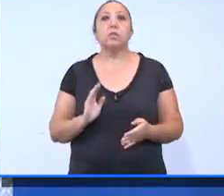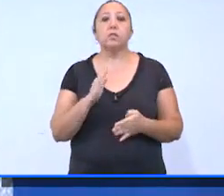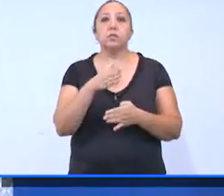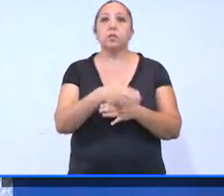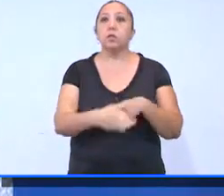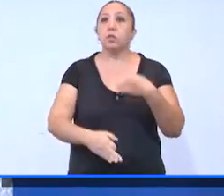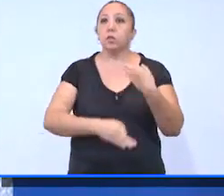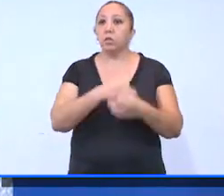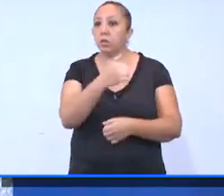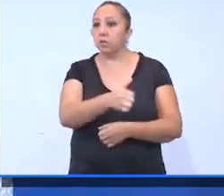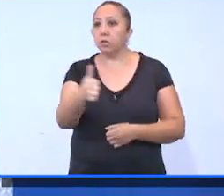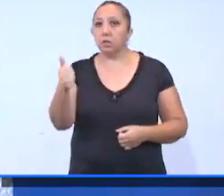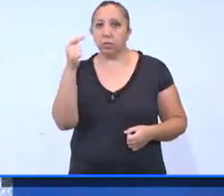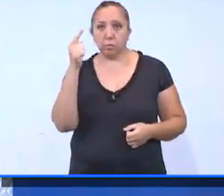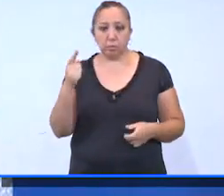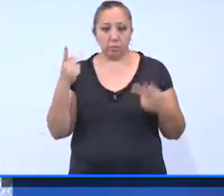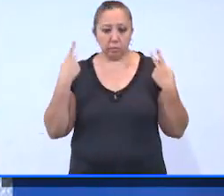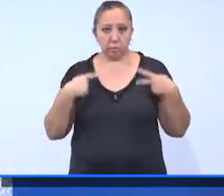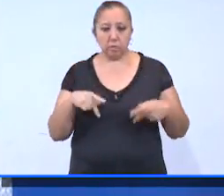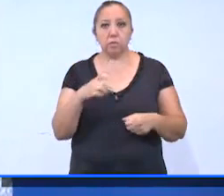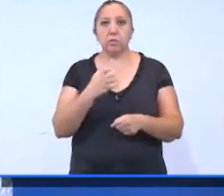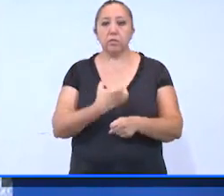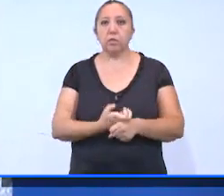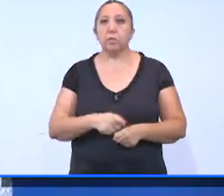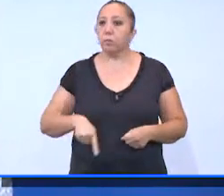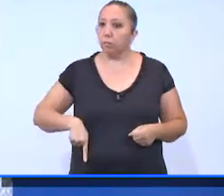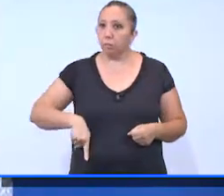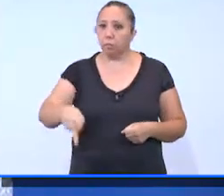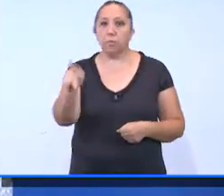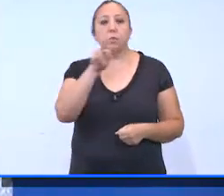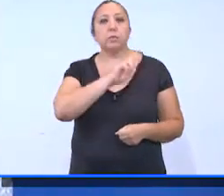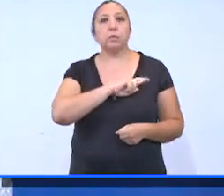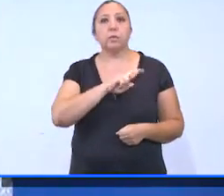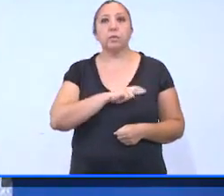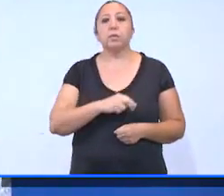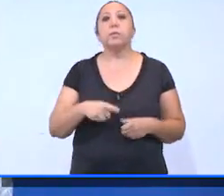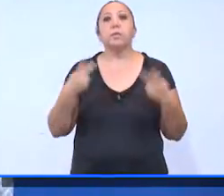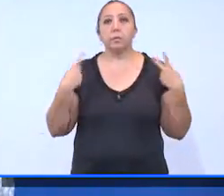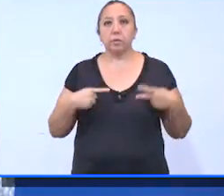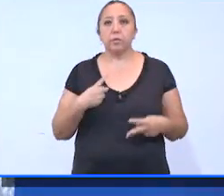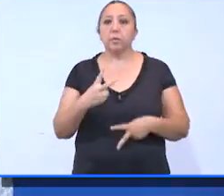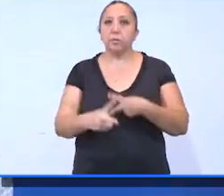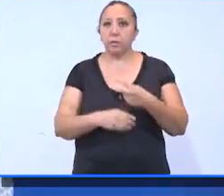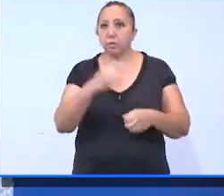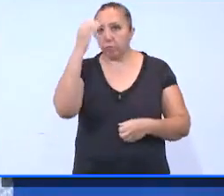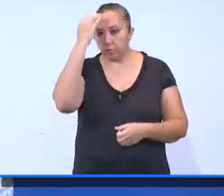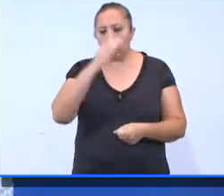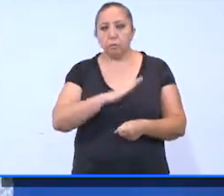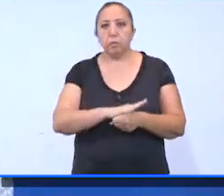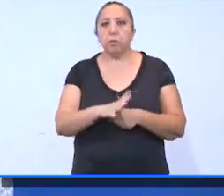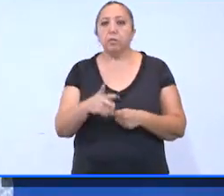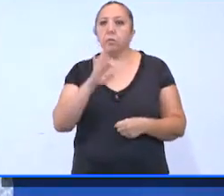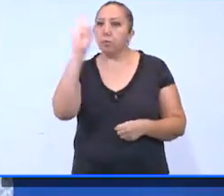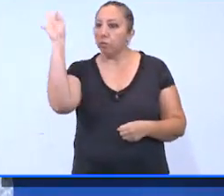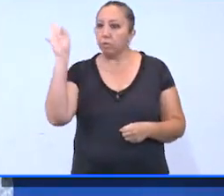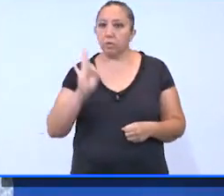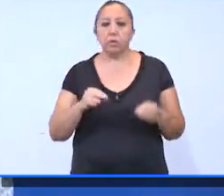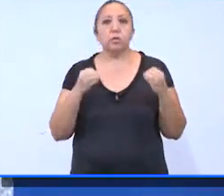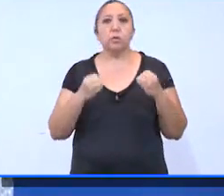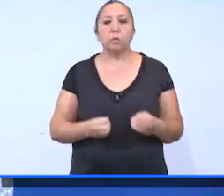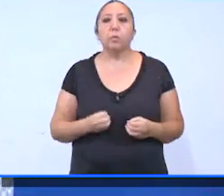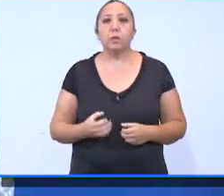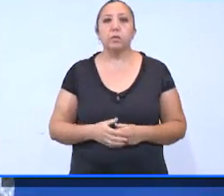de todos y cada uno de los hospitales del Estado, públicos y privados, para que la gente pueda conocer cuáles son los porcentajes de ocupación.